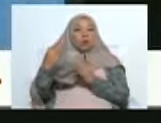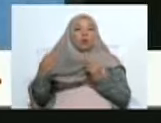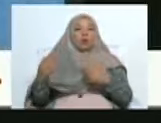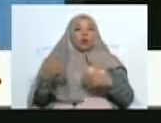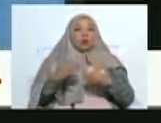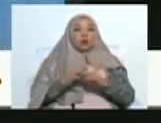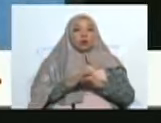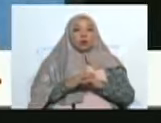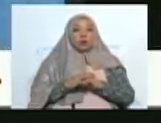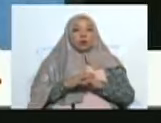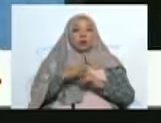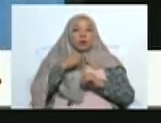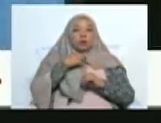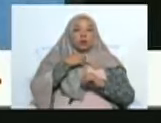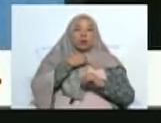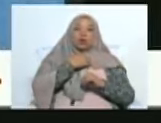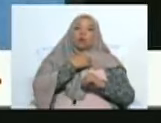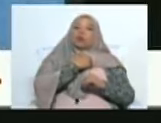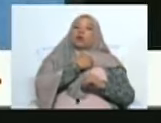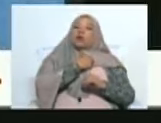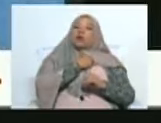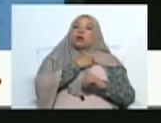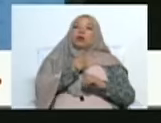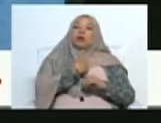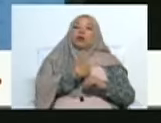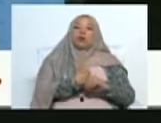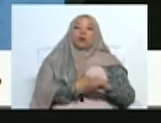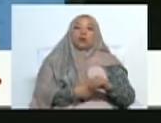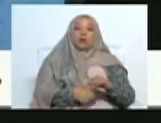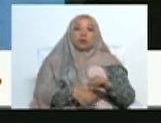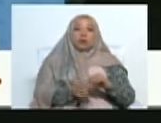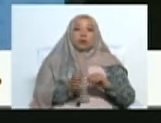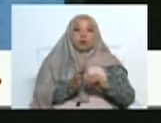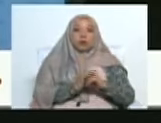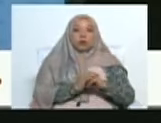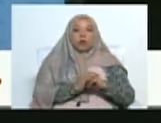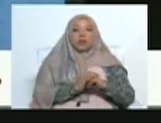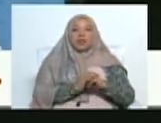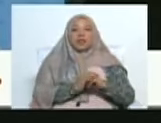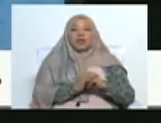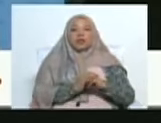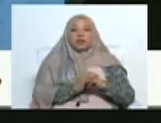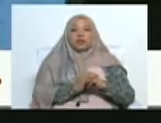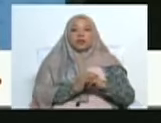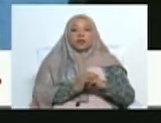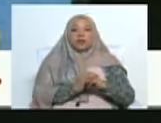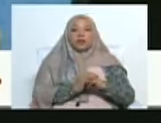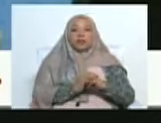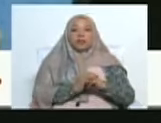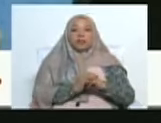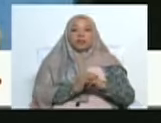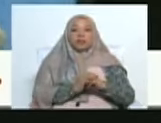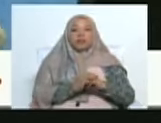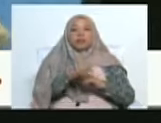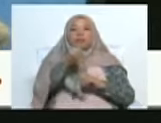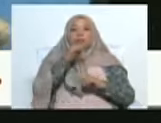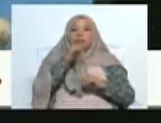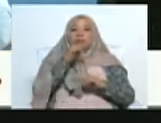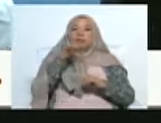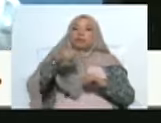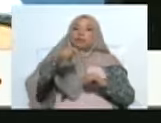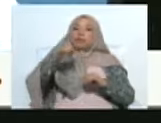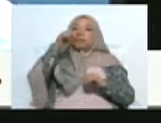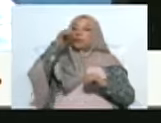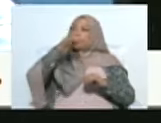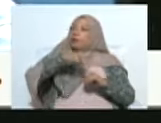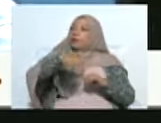Los teleféricos, por ejemplo, puedo decirte que tuvimos la mejor temporada en Semana Santa en muchísimos años y el segundo